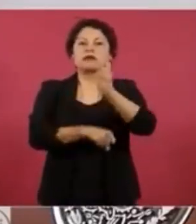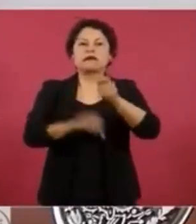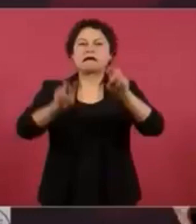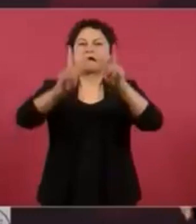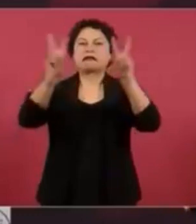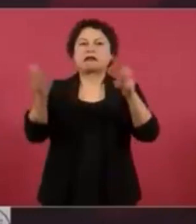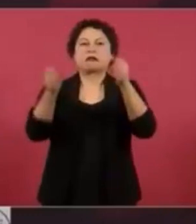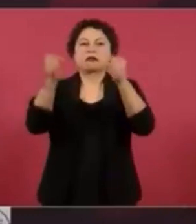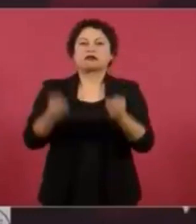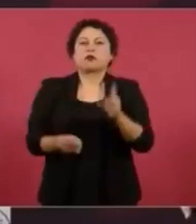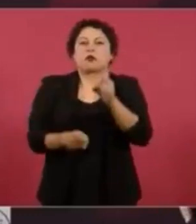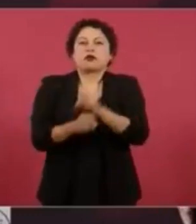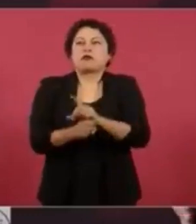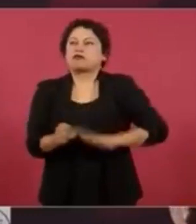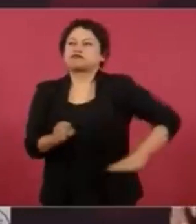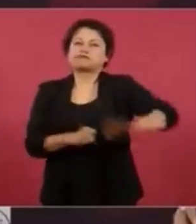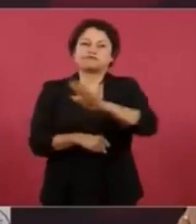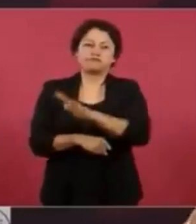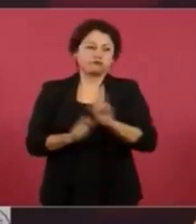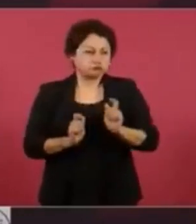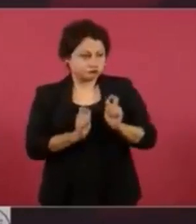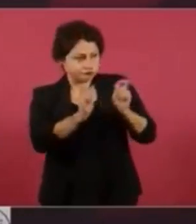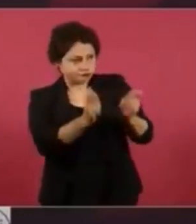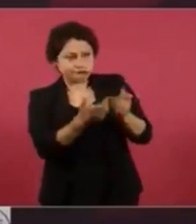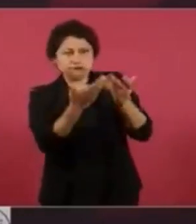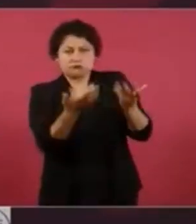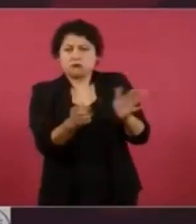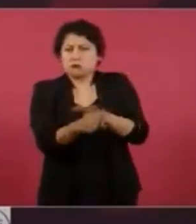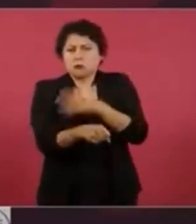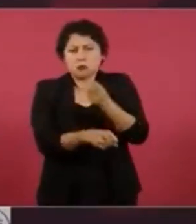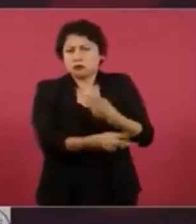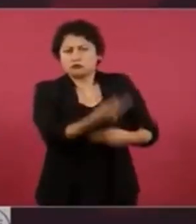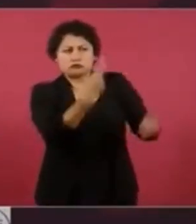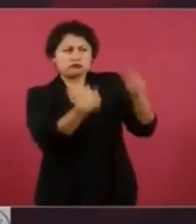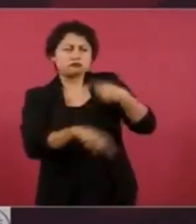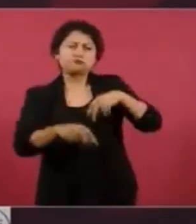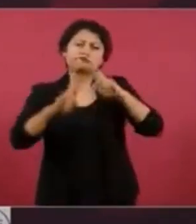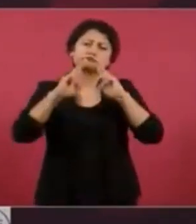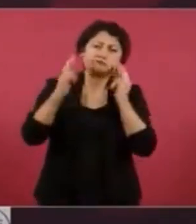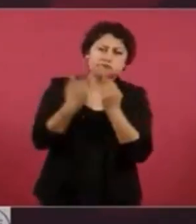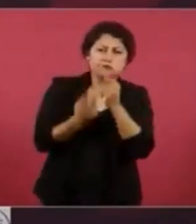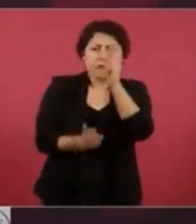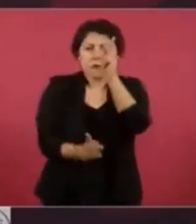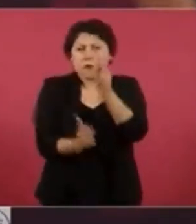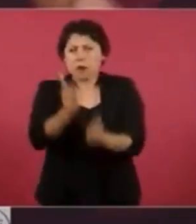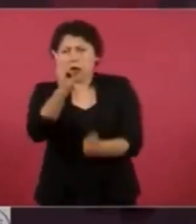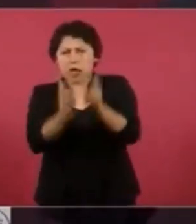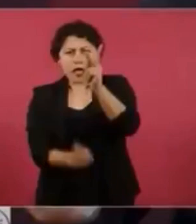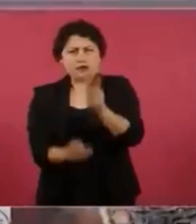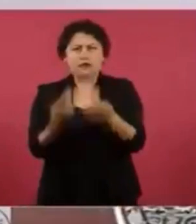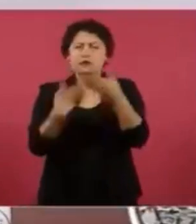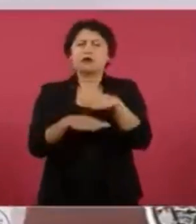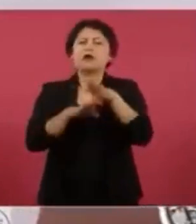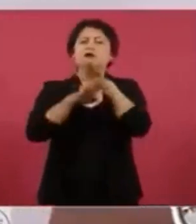pues una plática sobre cómo